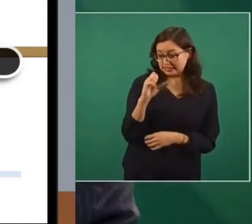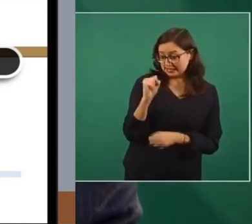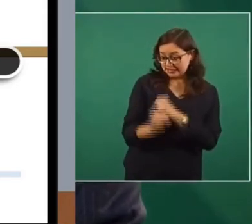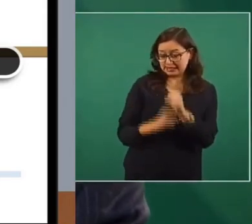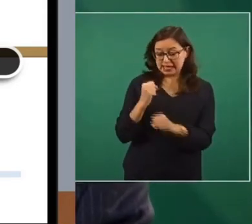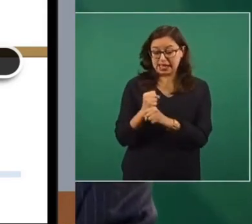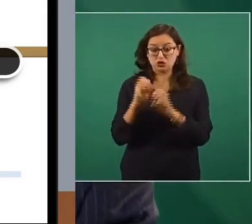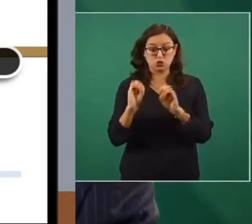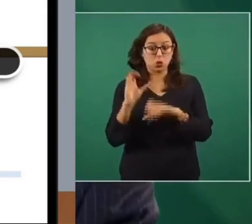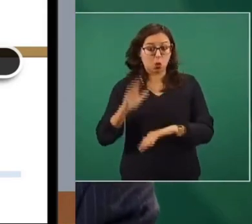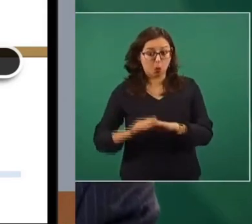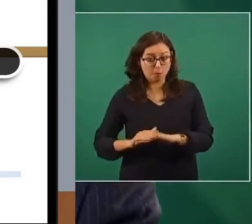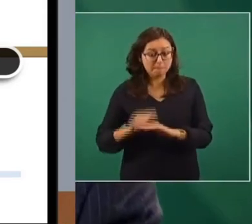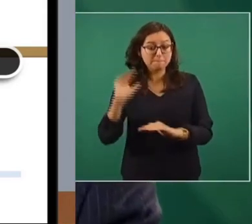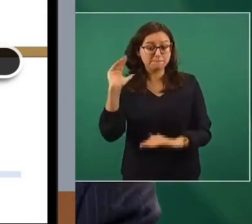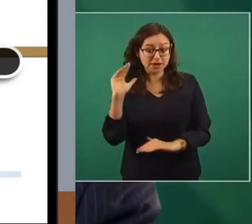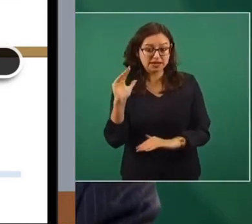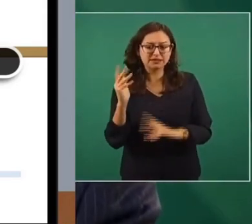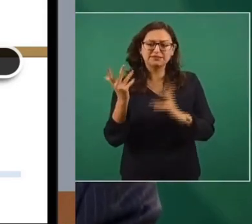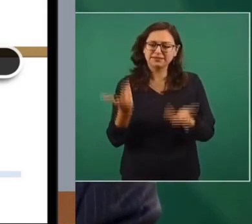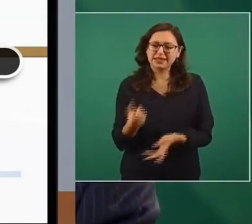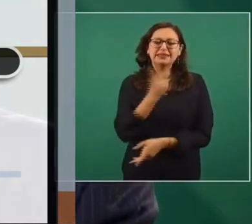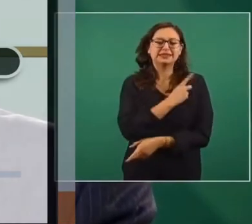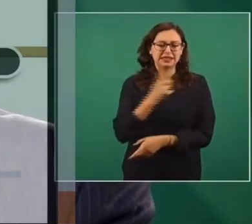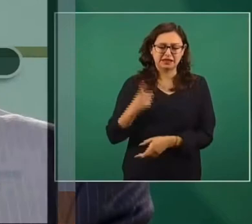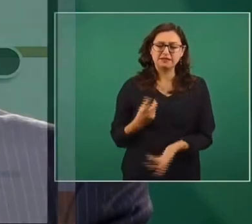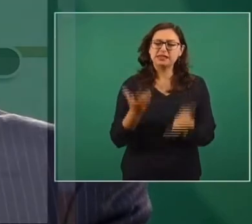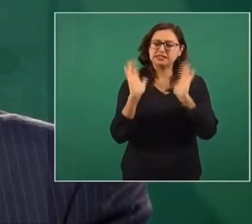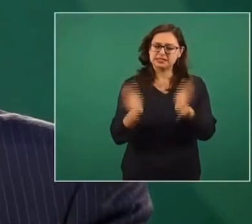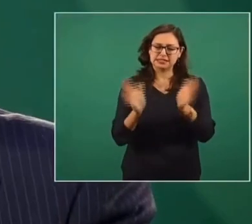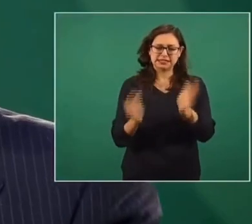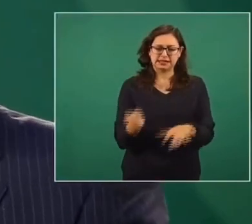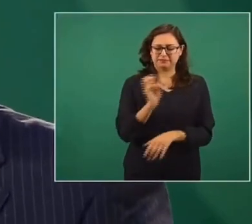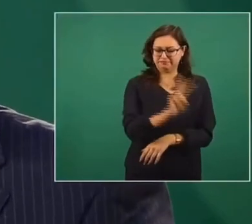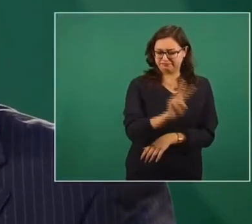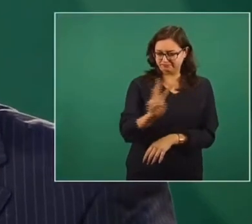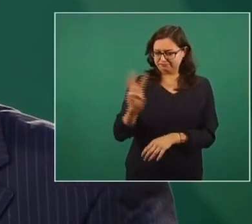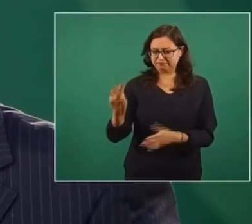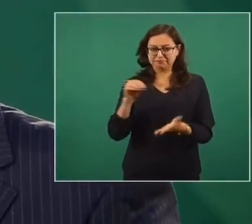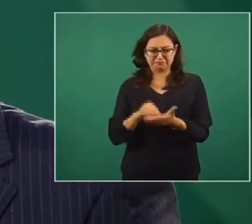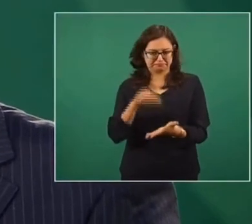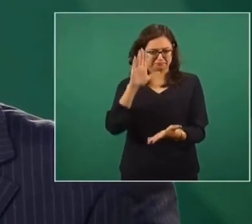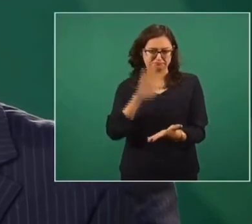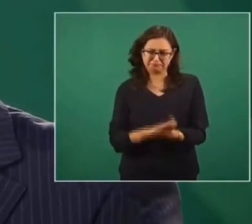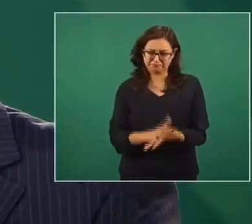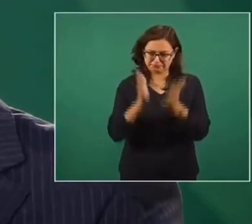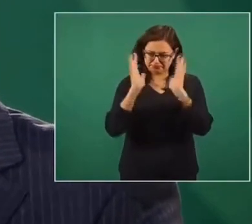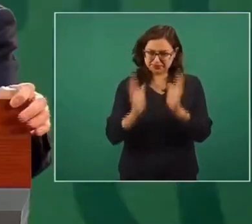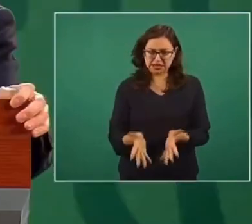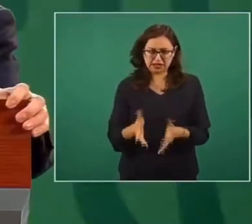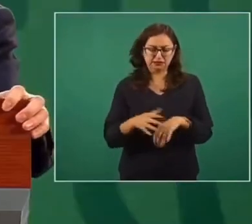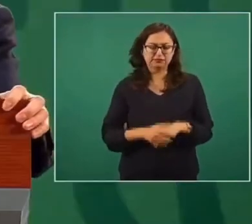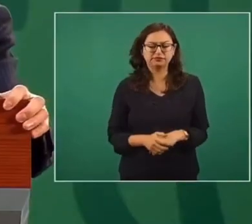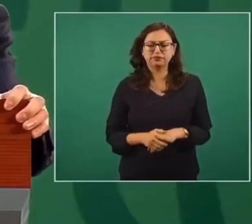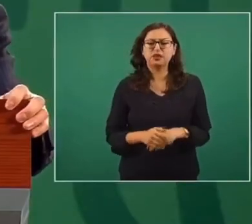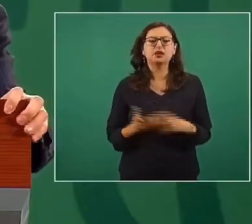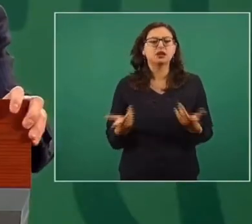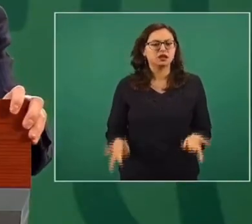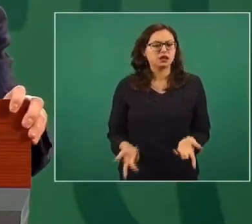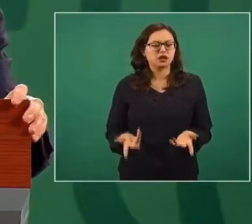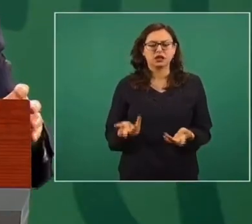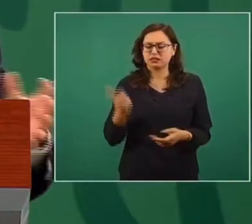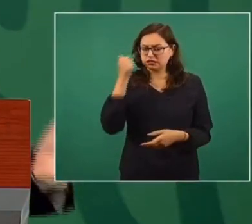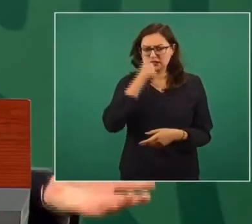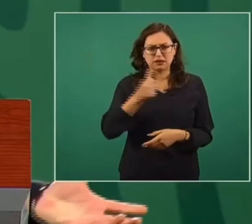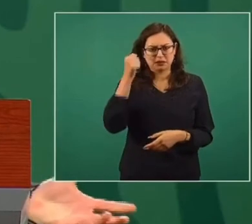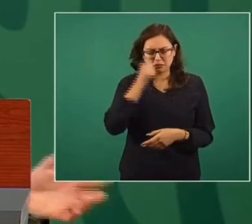tiene un familiar en esa condición, regístrese ya a la plataforma, estarán haciendo pruebas técnicas todo el